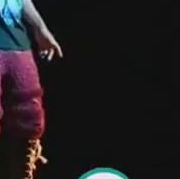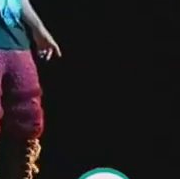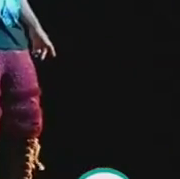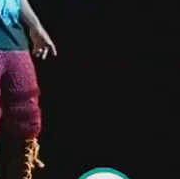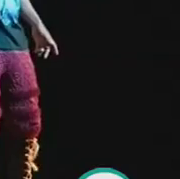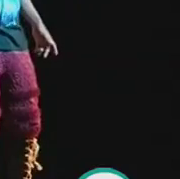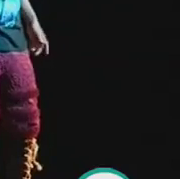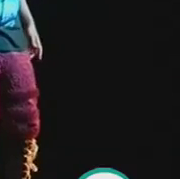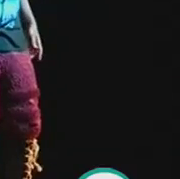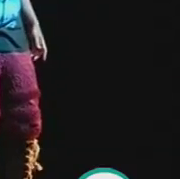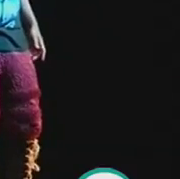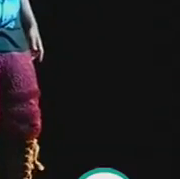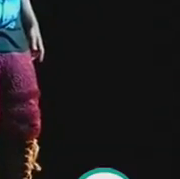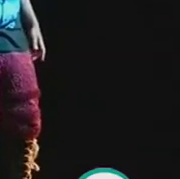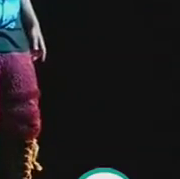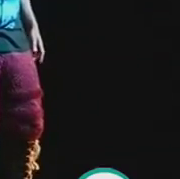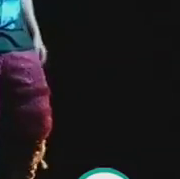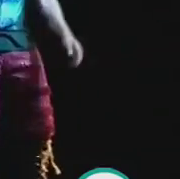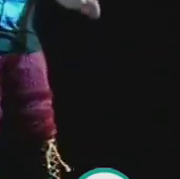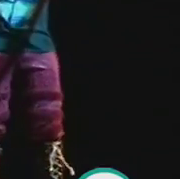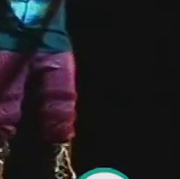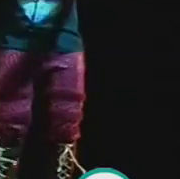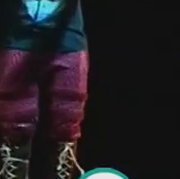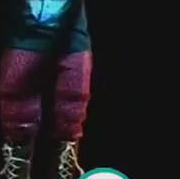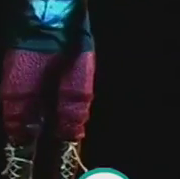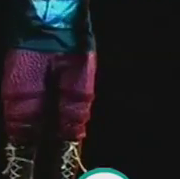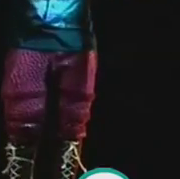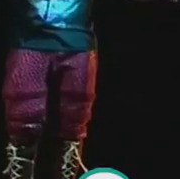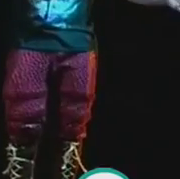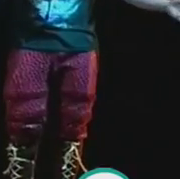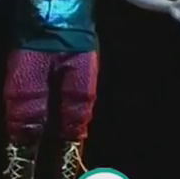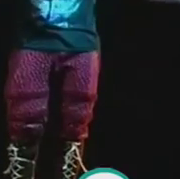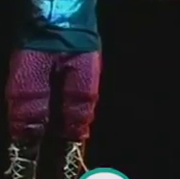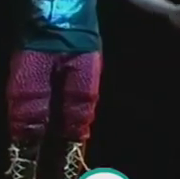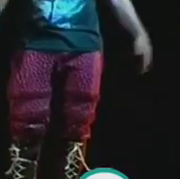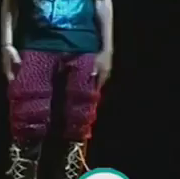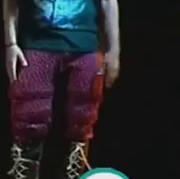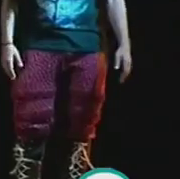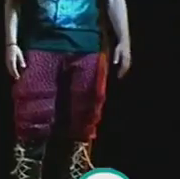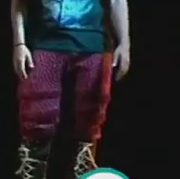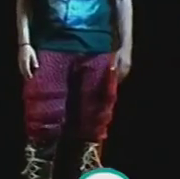tu moda yo asistí, y en la vida yo te vi, y ninguno se atrevió a decir.